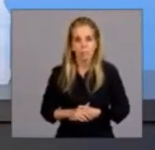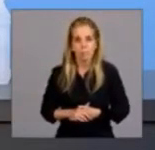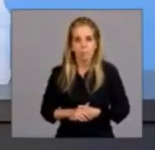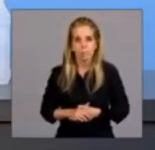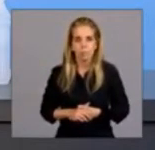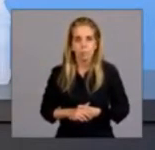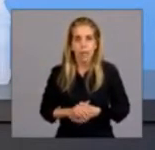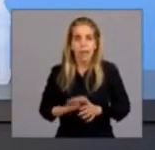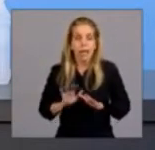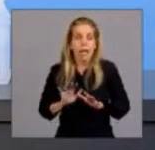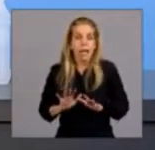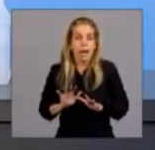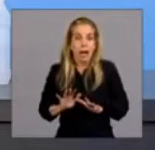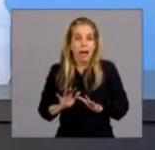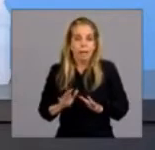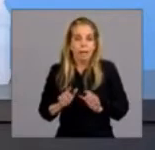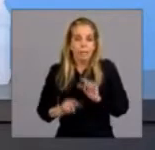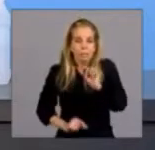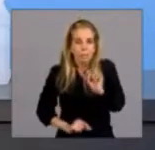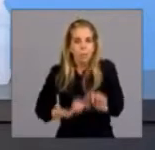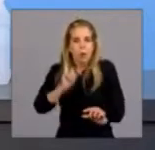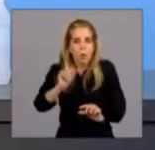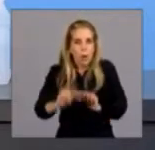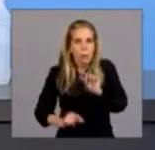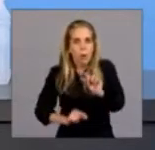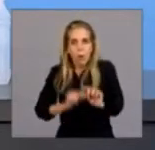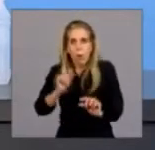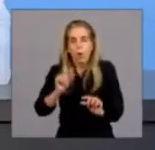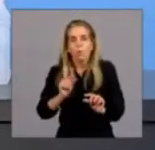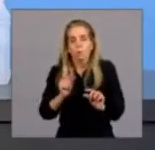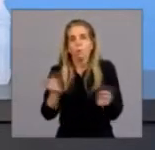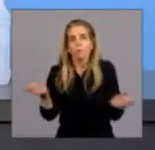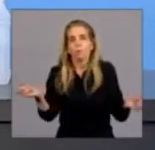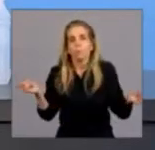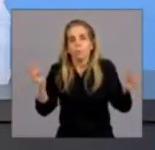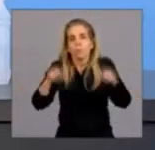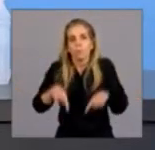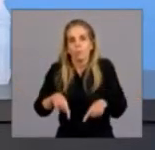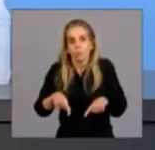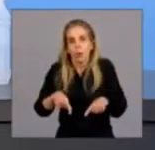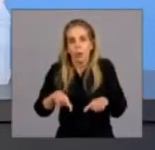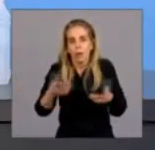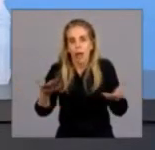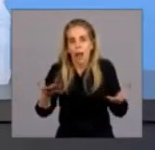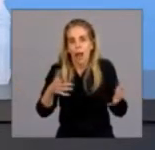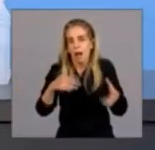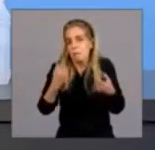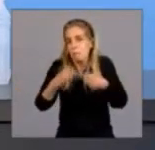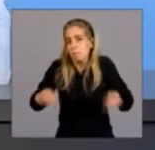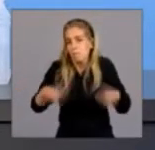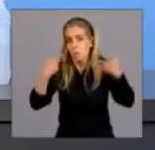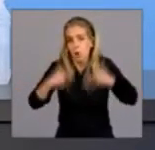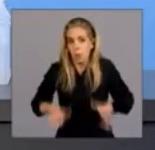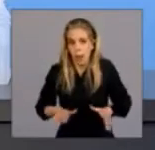y de ese modo poco a poco podamos ir retornando a la actividad habitual.